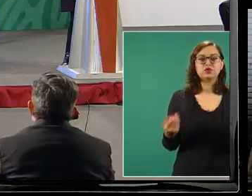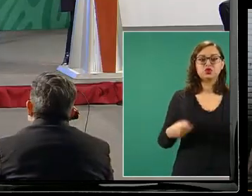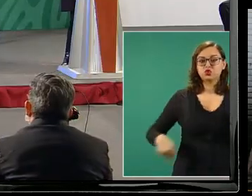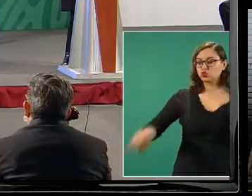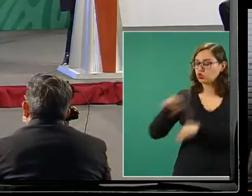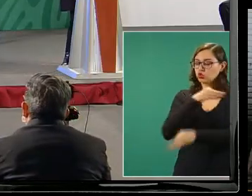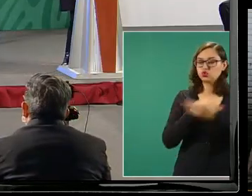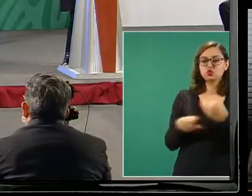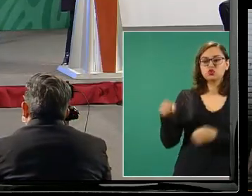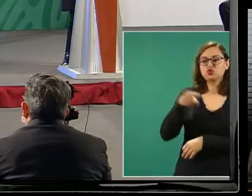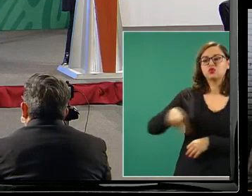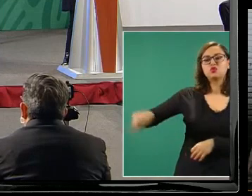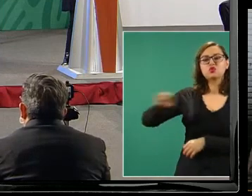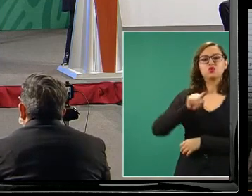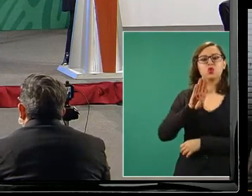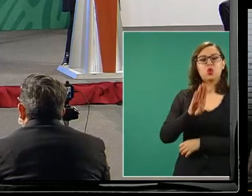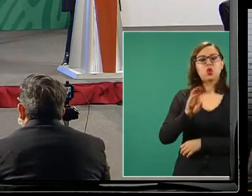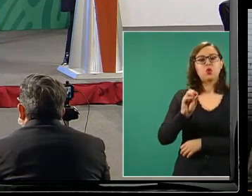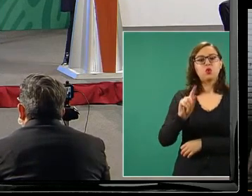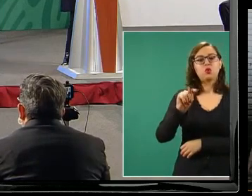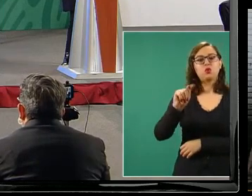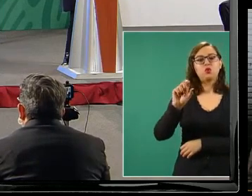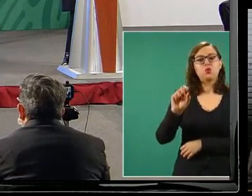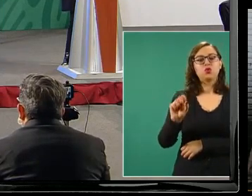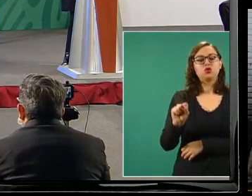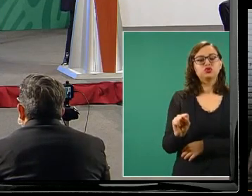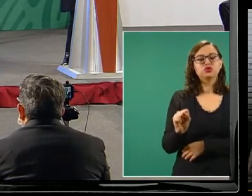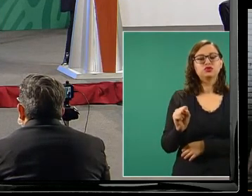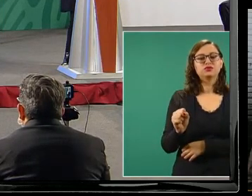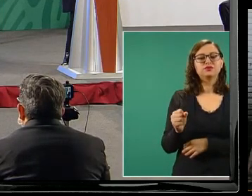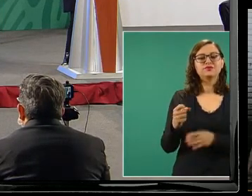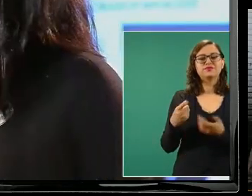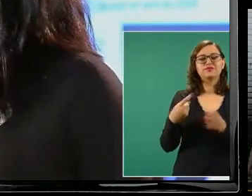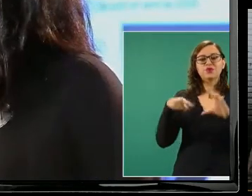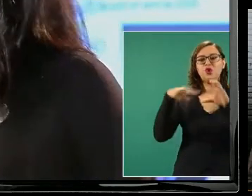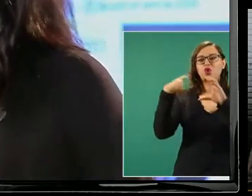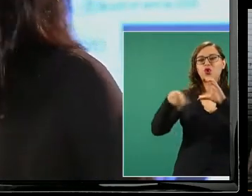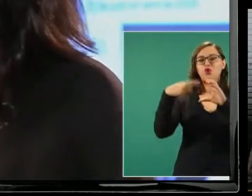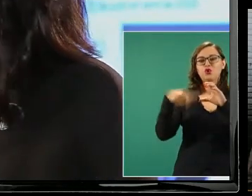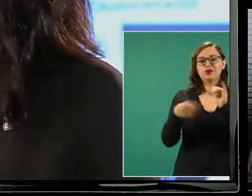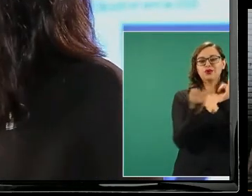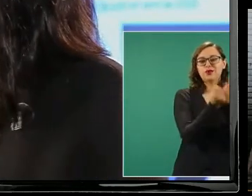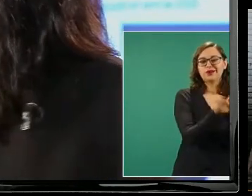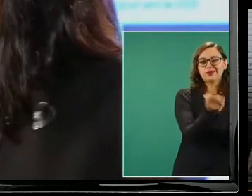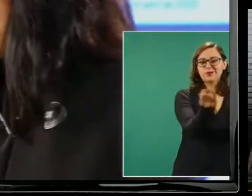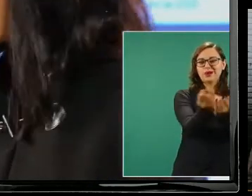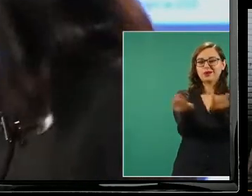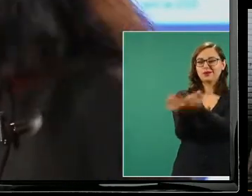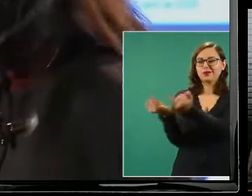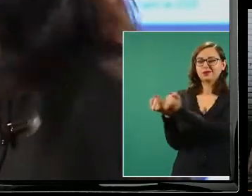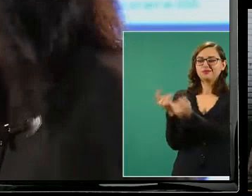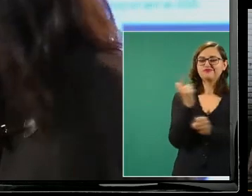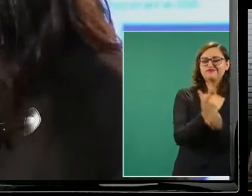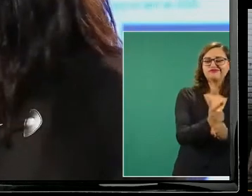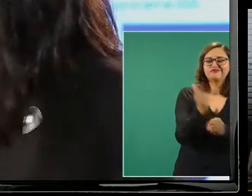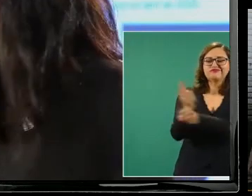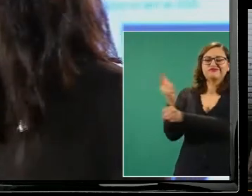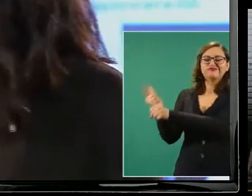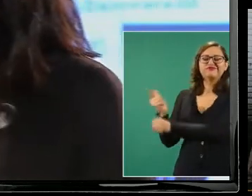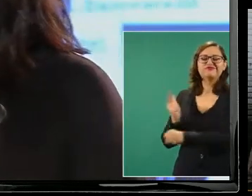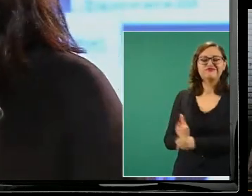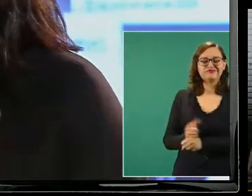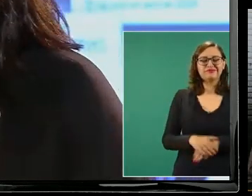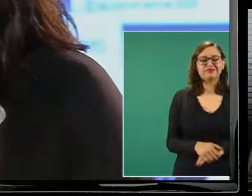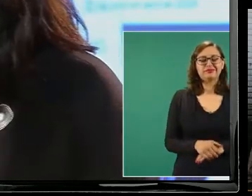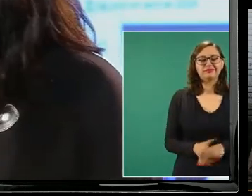que todos tienen el mismo correo de contacto contacto arroba tridenteideas punto com como dato final queremos